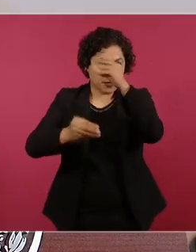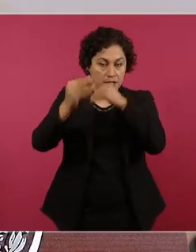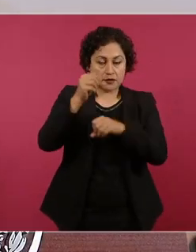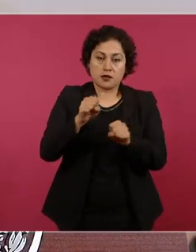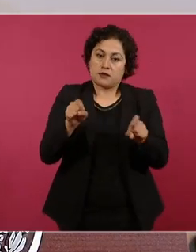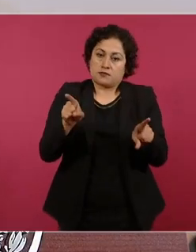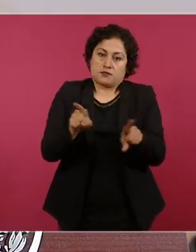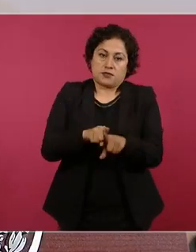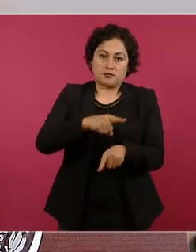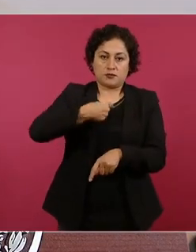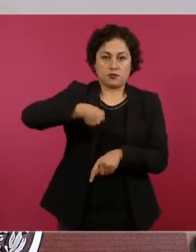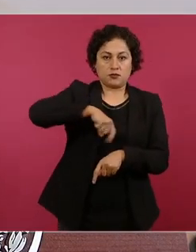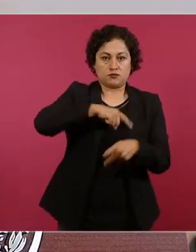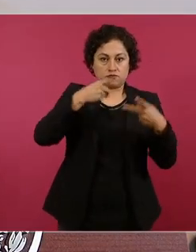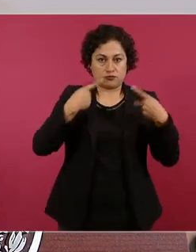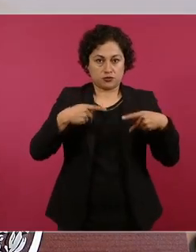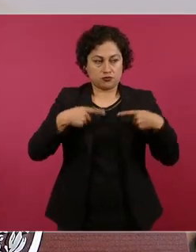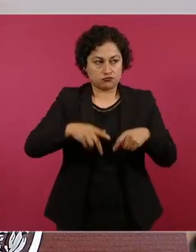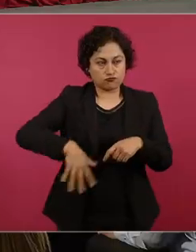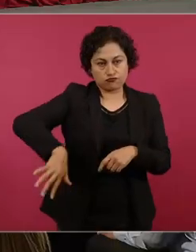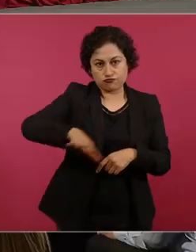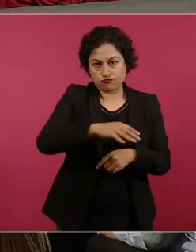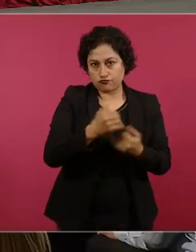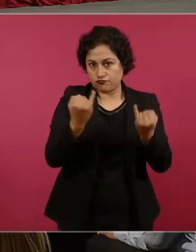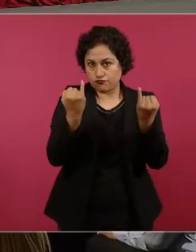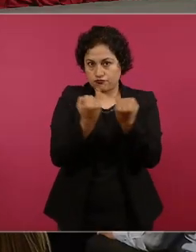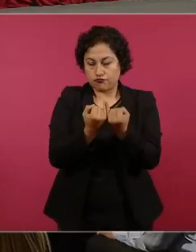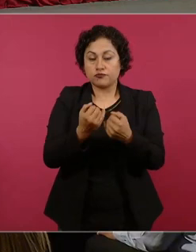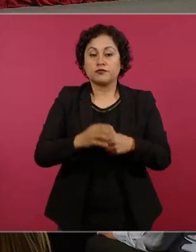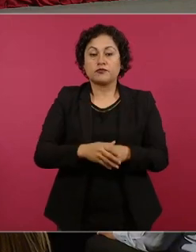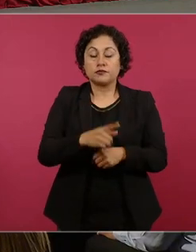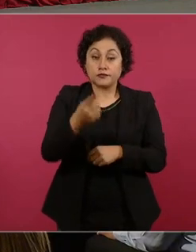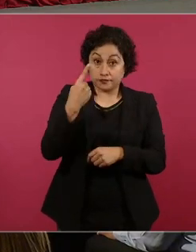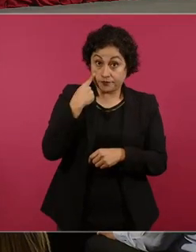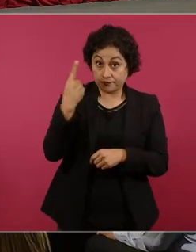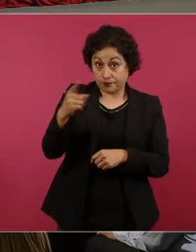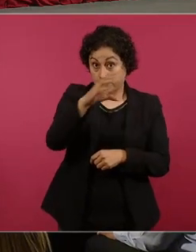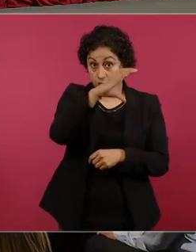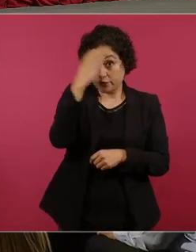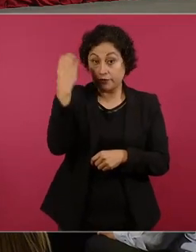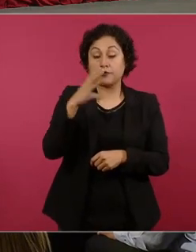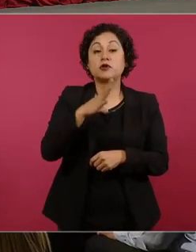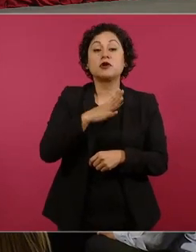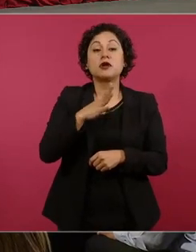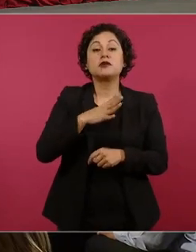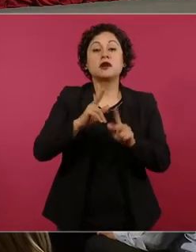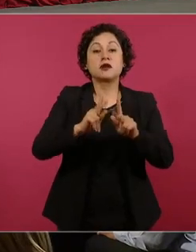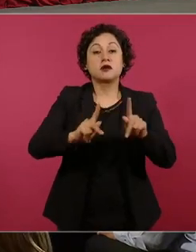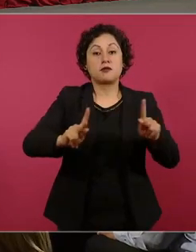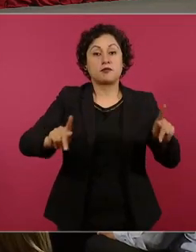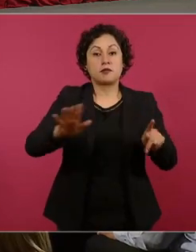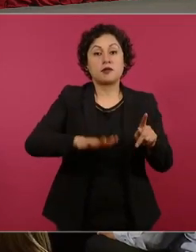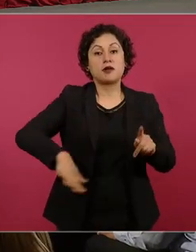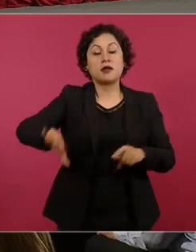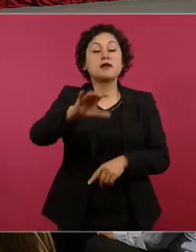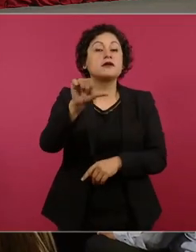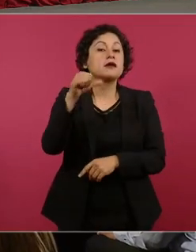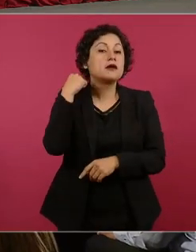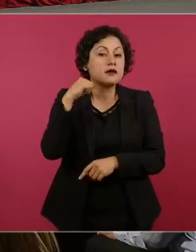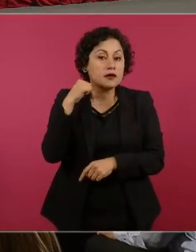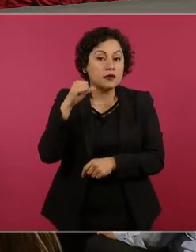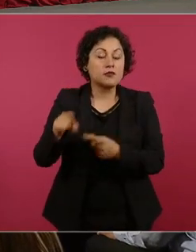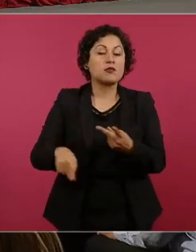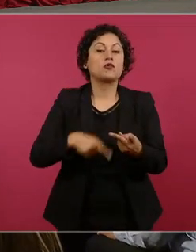Igualmente, como pueden ver ahí, es la costa de todo lo que es Acapulco y Puerto